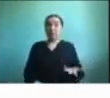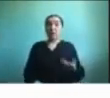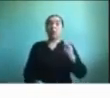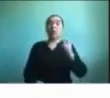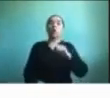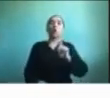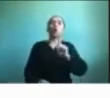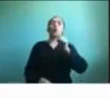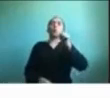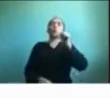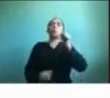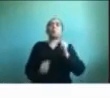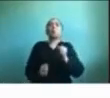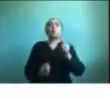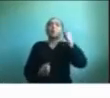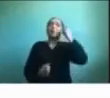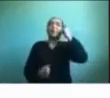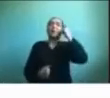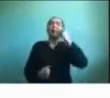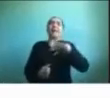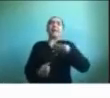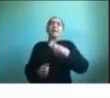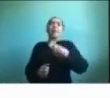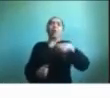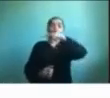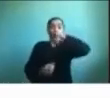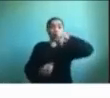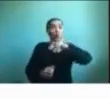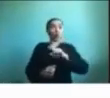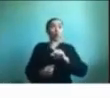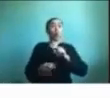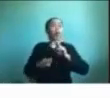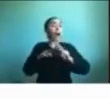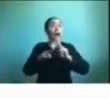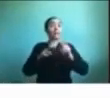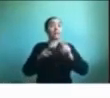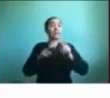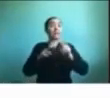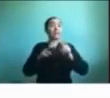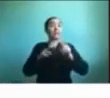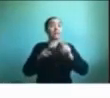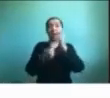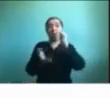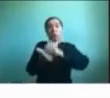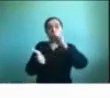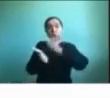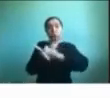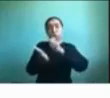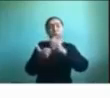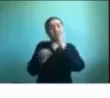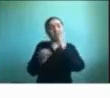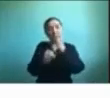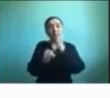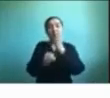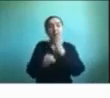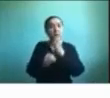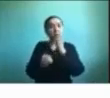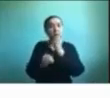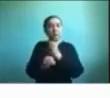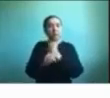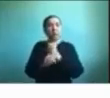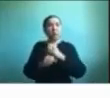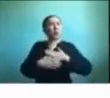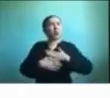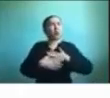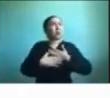mismos, logremos realizar nuestros trabajos, o nuestros deberes, si es que no nos sentimos bien físicamente, o si es que